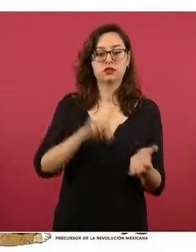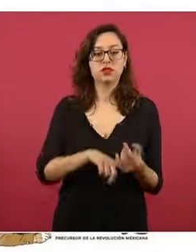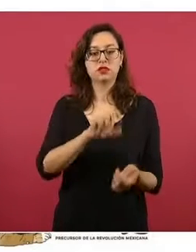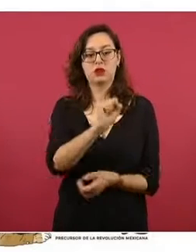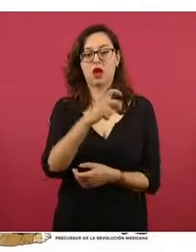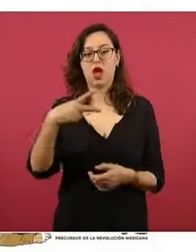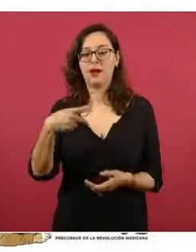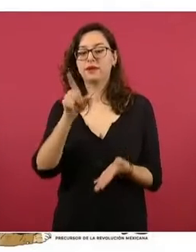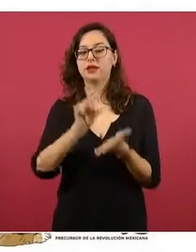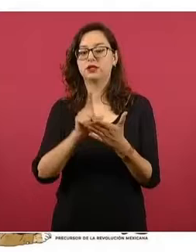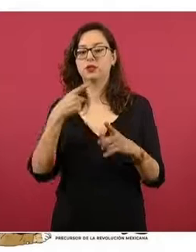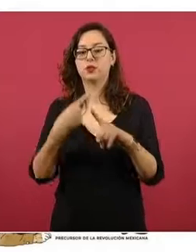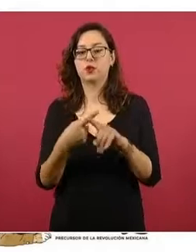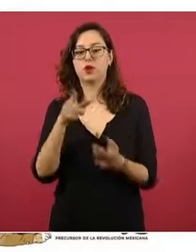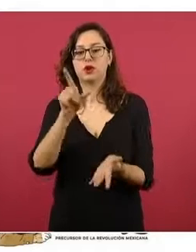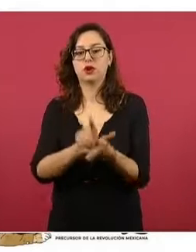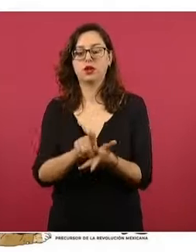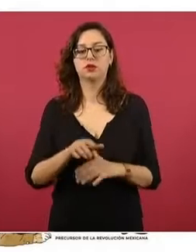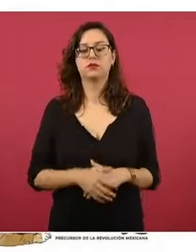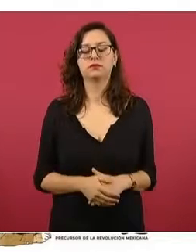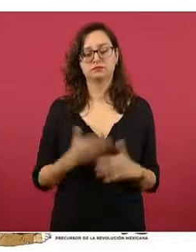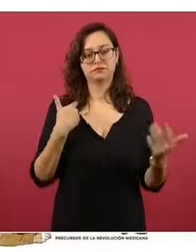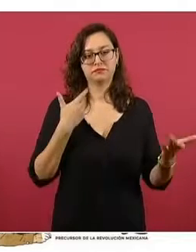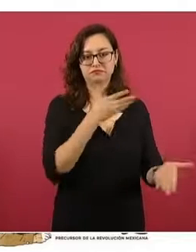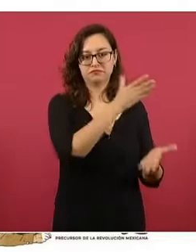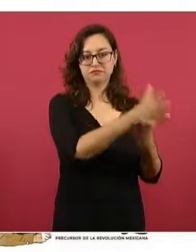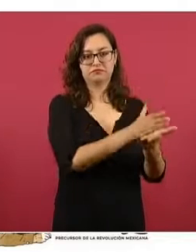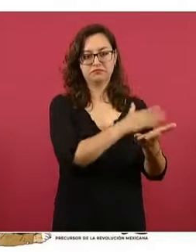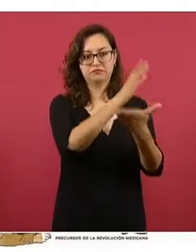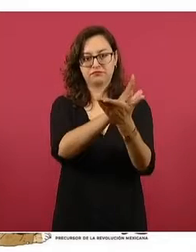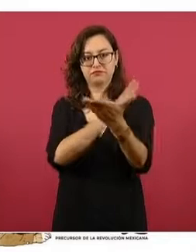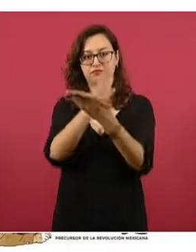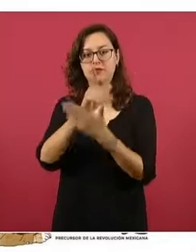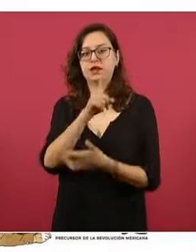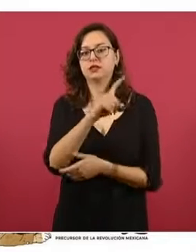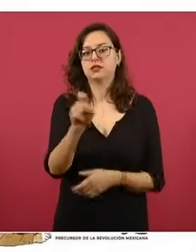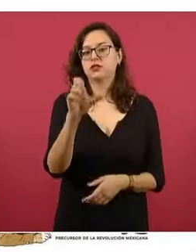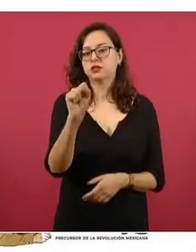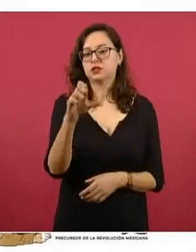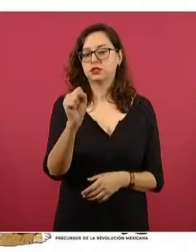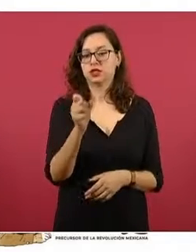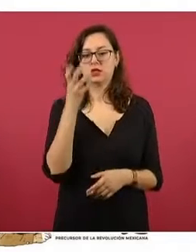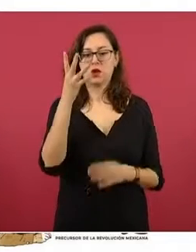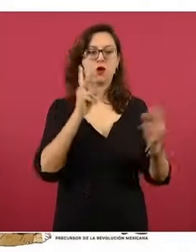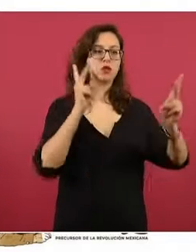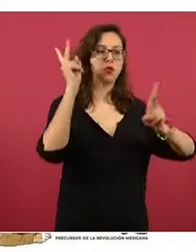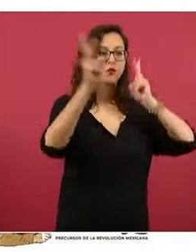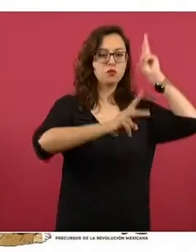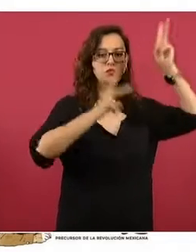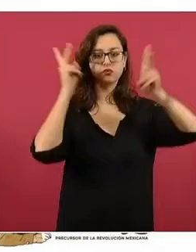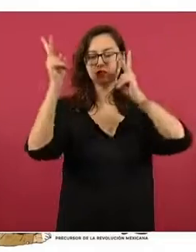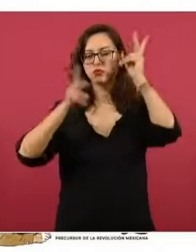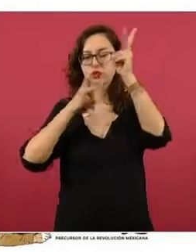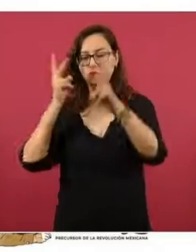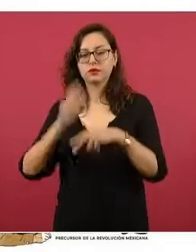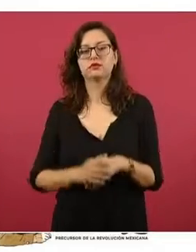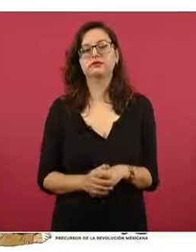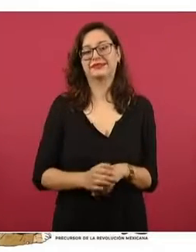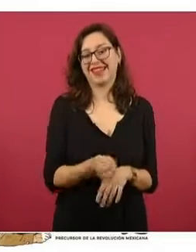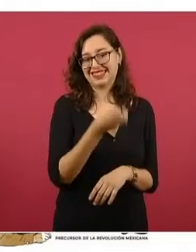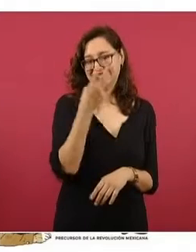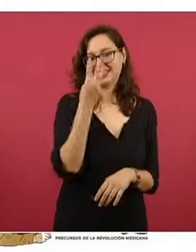por Litro, 164 verificaciones o visitas que realizamos en esta semana que cerró, tres